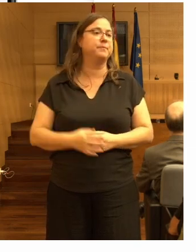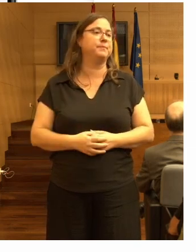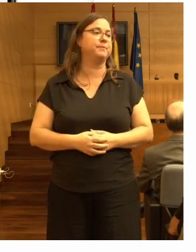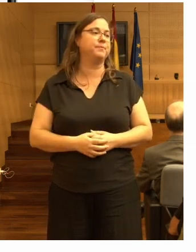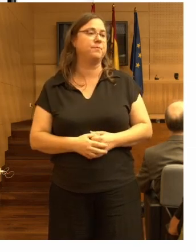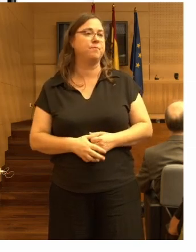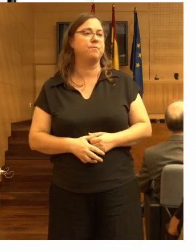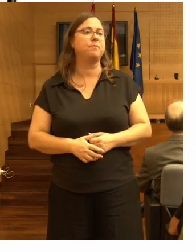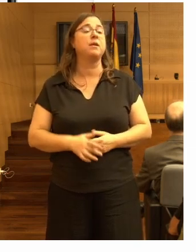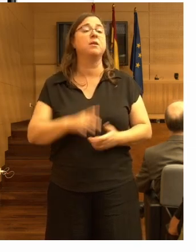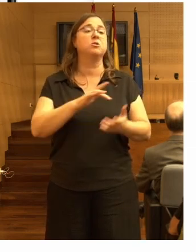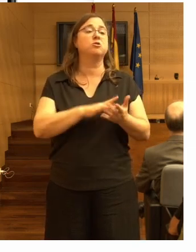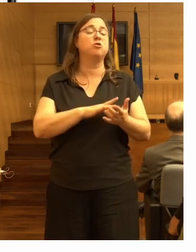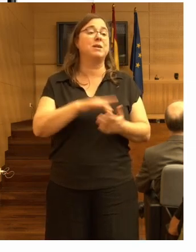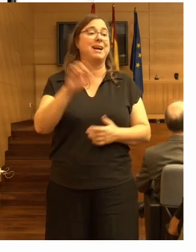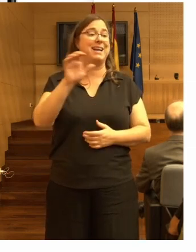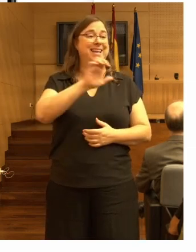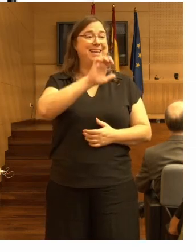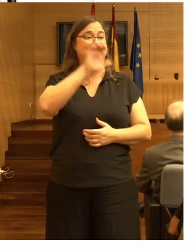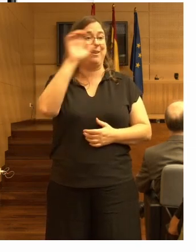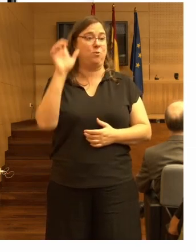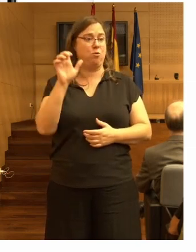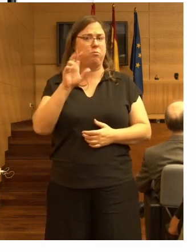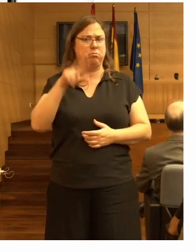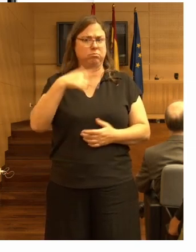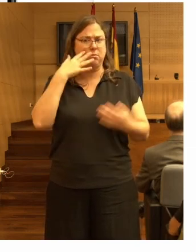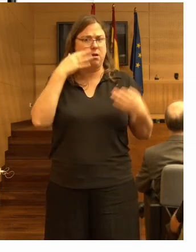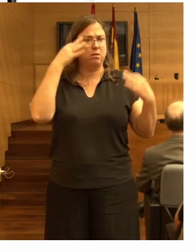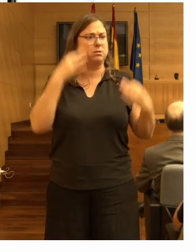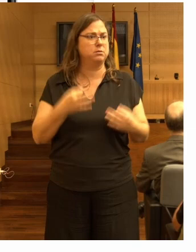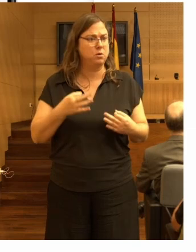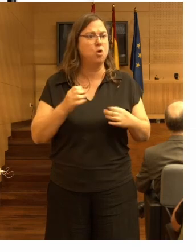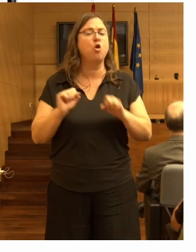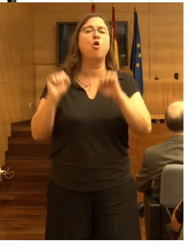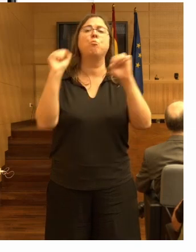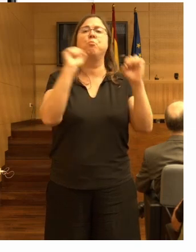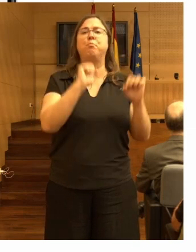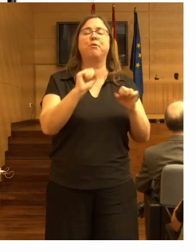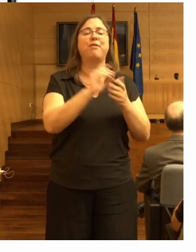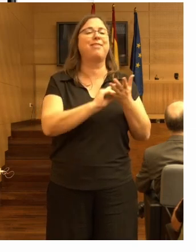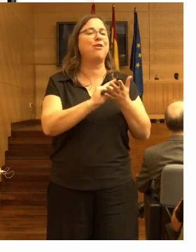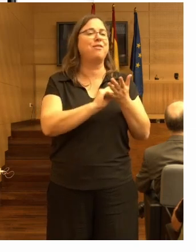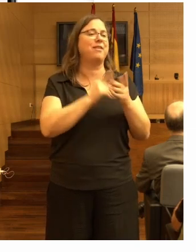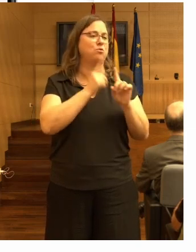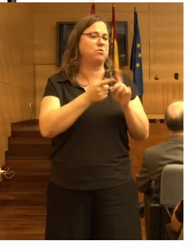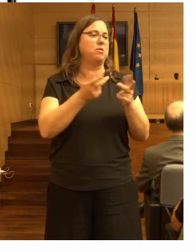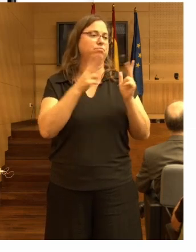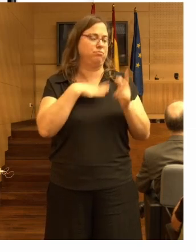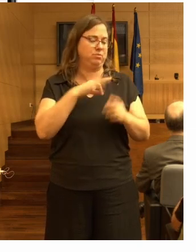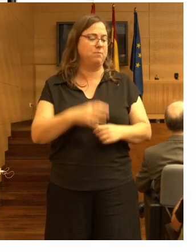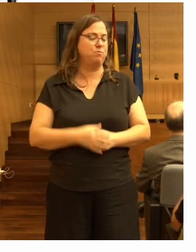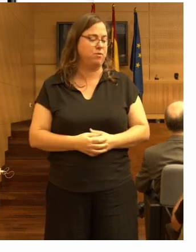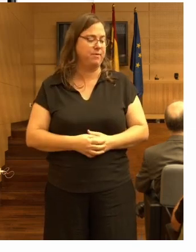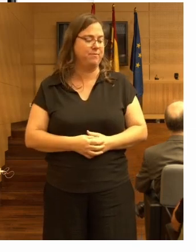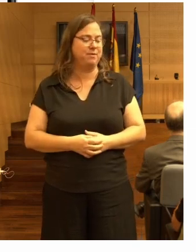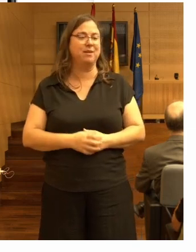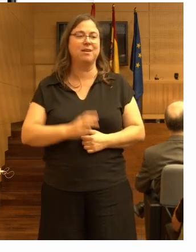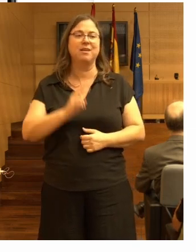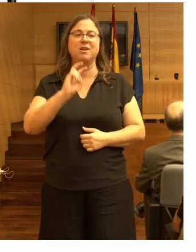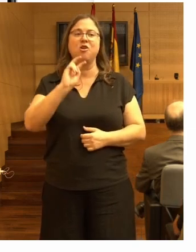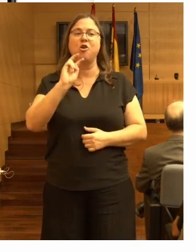para Europa se consideran seguros desde el punto de vista de la protección de datos, así que se pueden usar. Hay otras varias